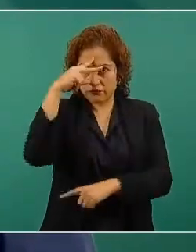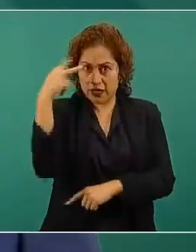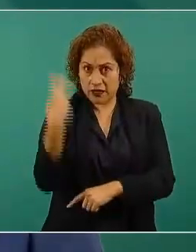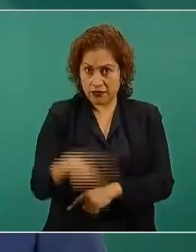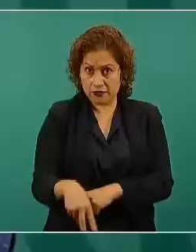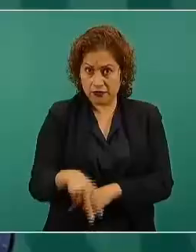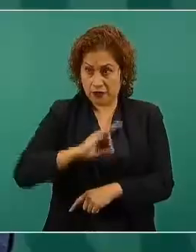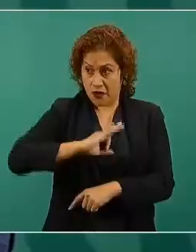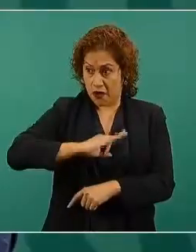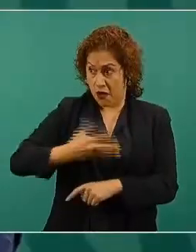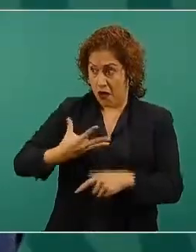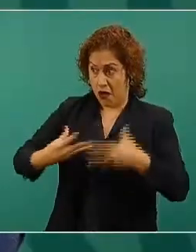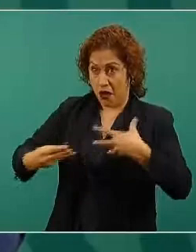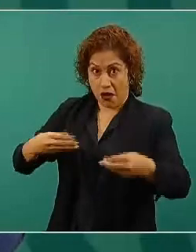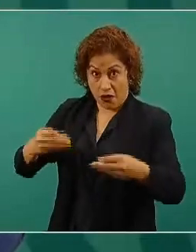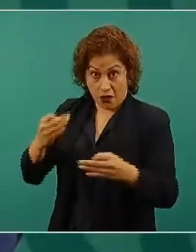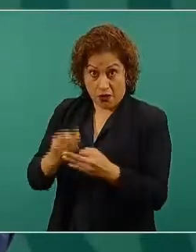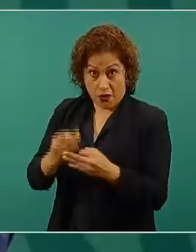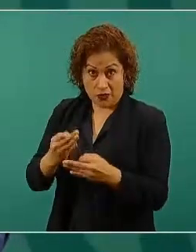Estamos convencidos